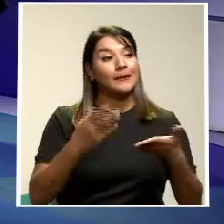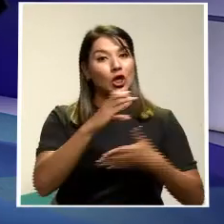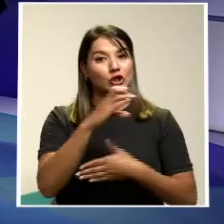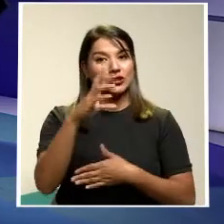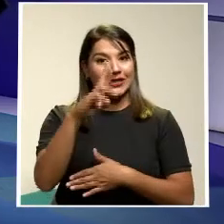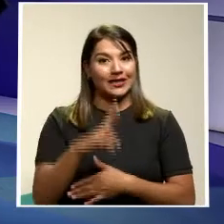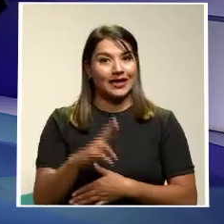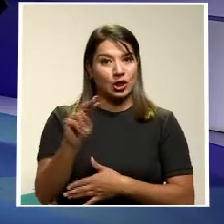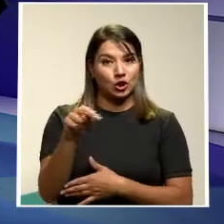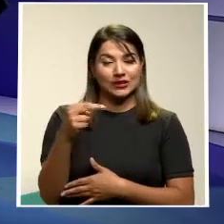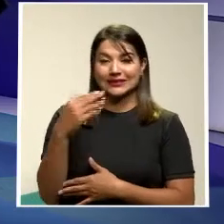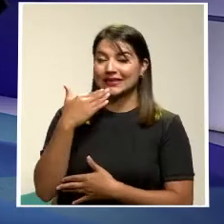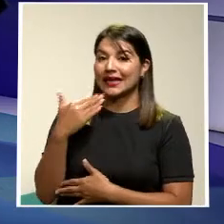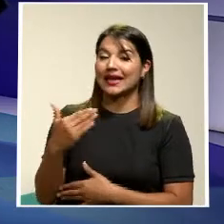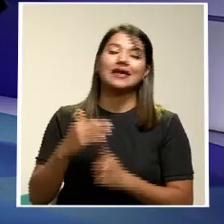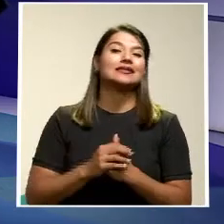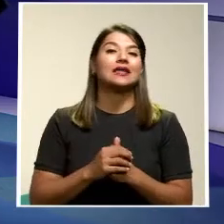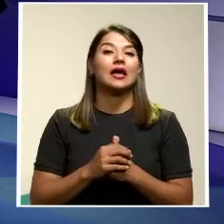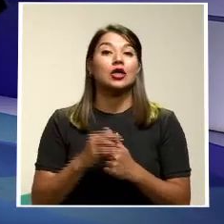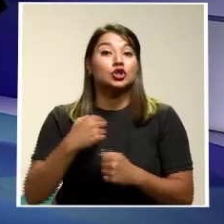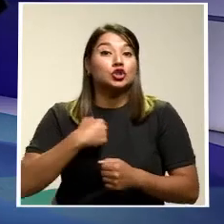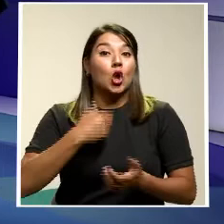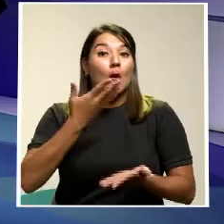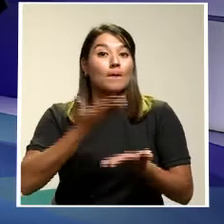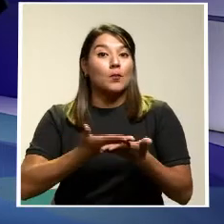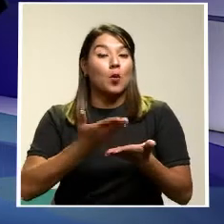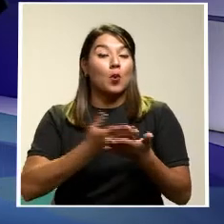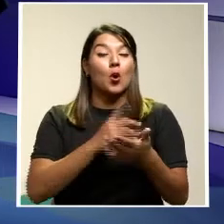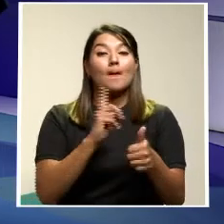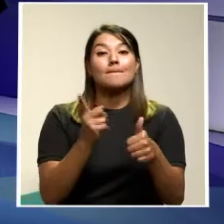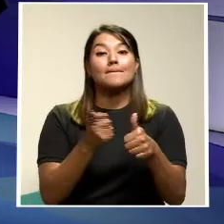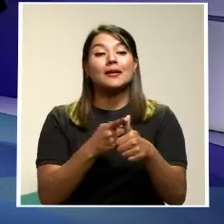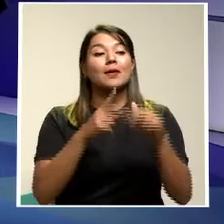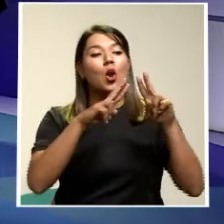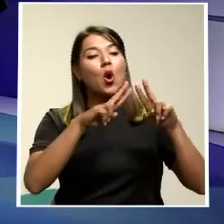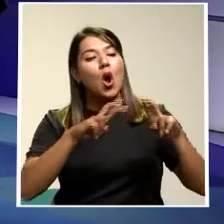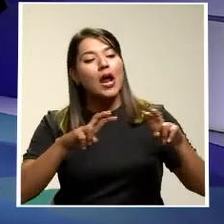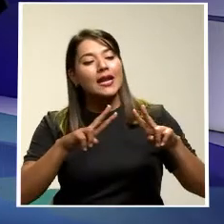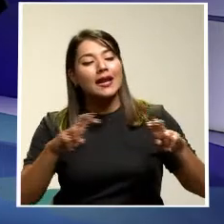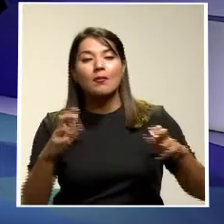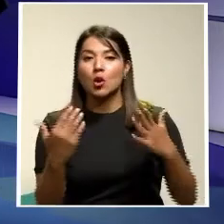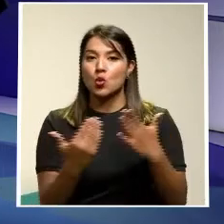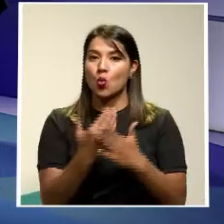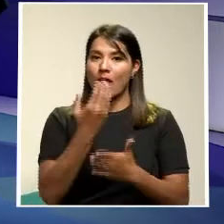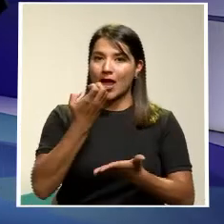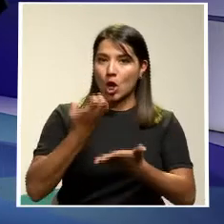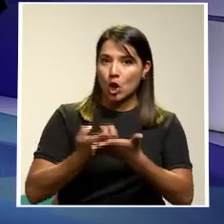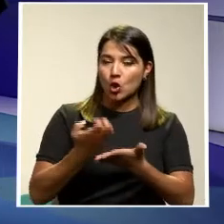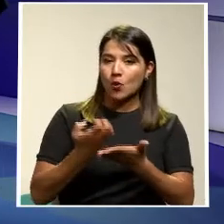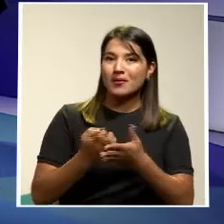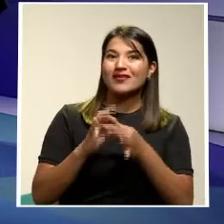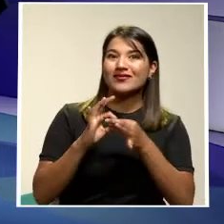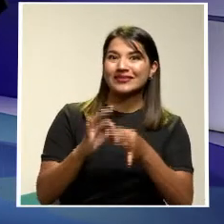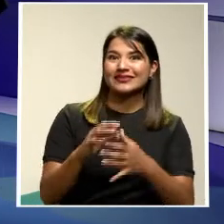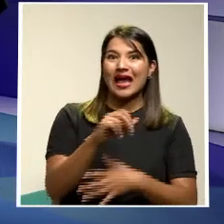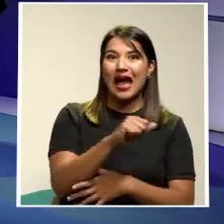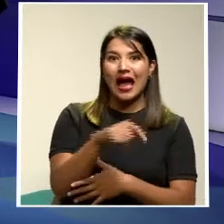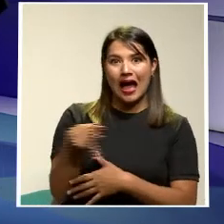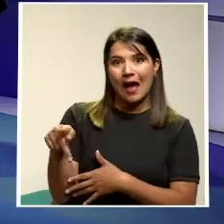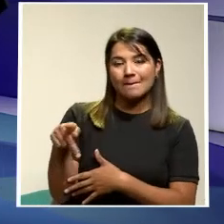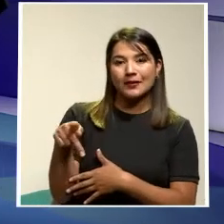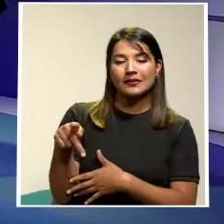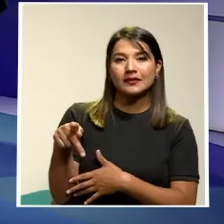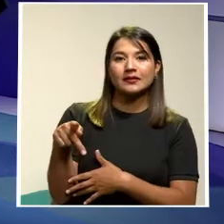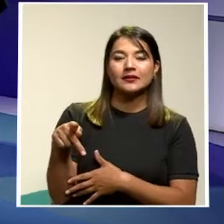Le propongo que hagamos primero un análisis de esta nueva economía de plataformas Como se conoce a estas